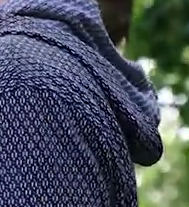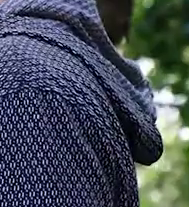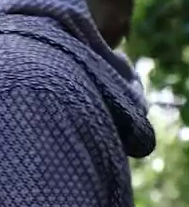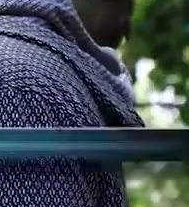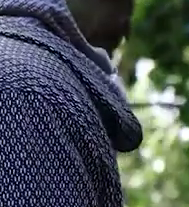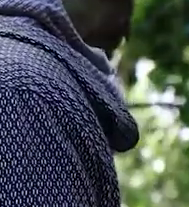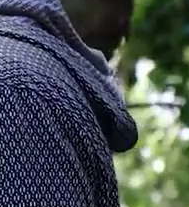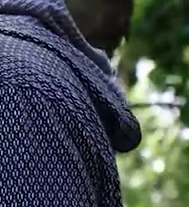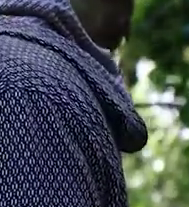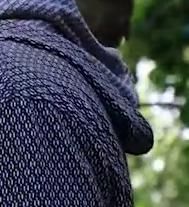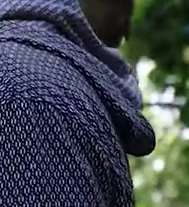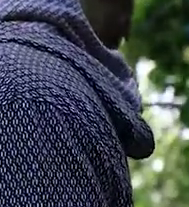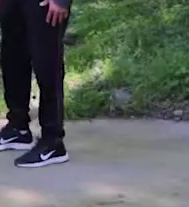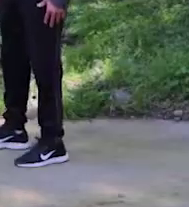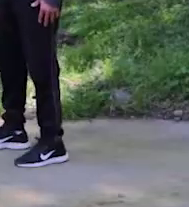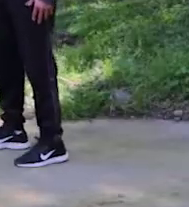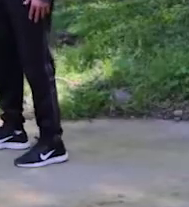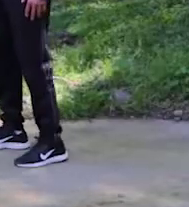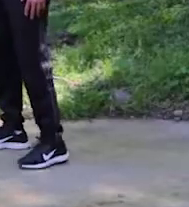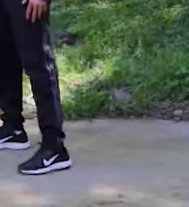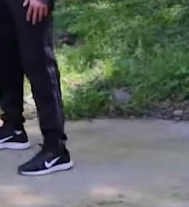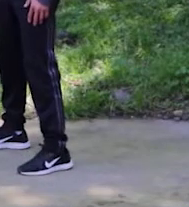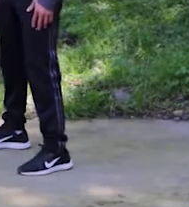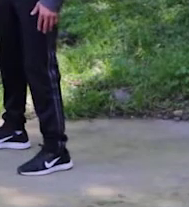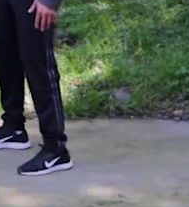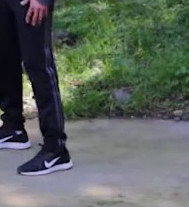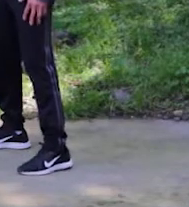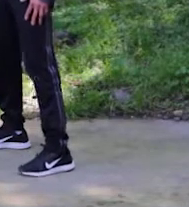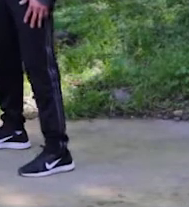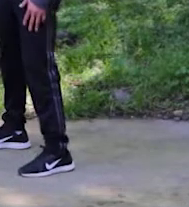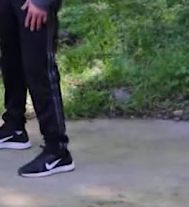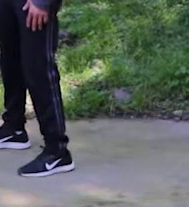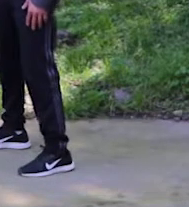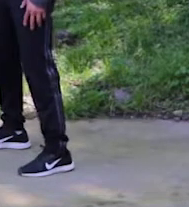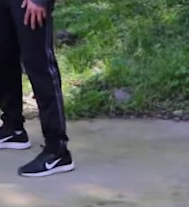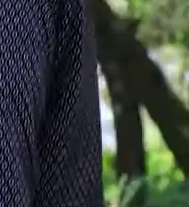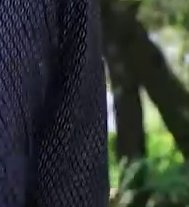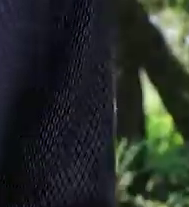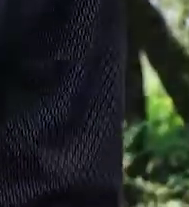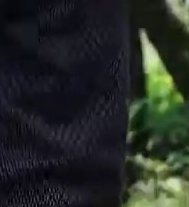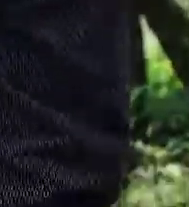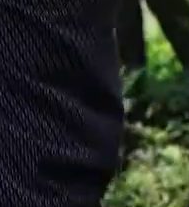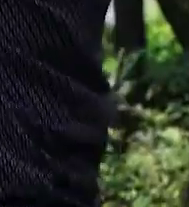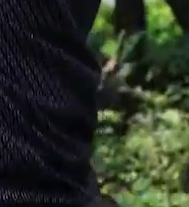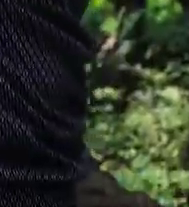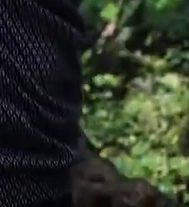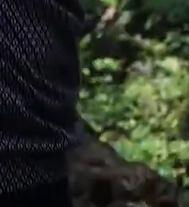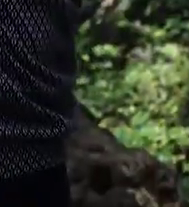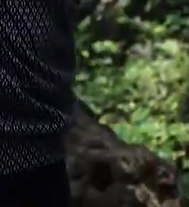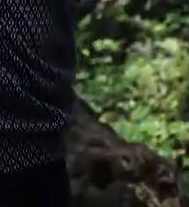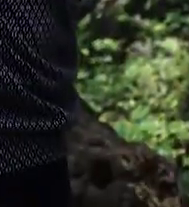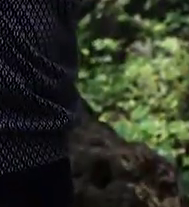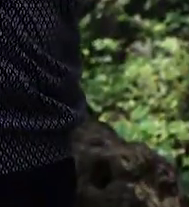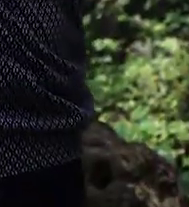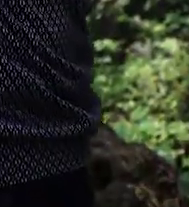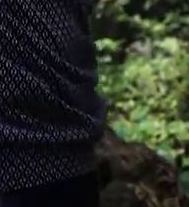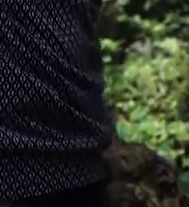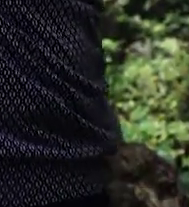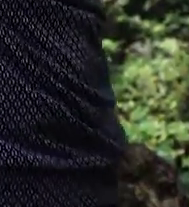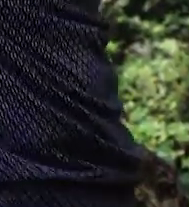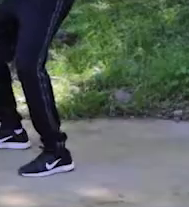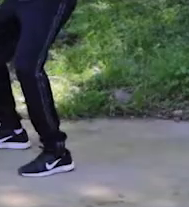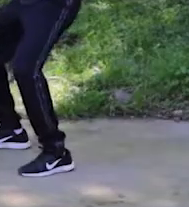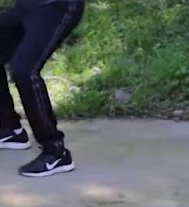a pararnos. Vamos a abrir nuestro compás de tal manera que nos estamos cómodos. Extendemos brazo al frente